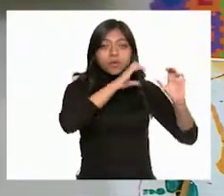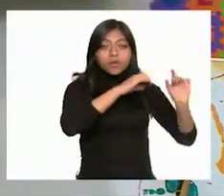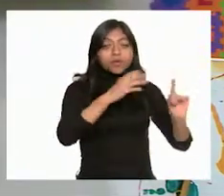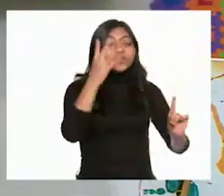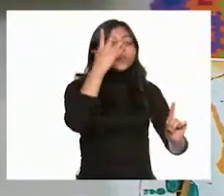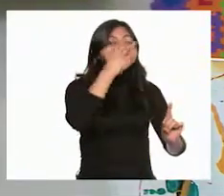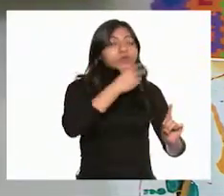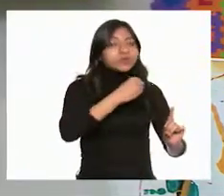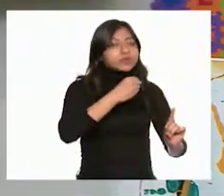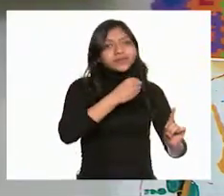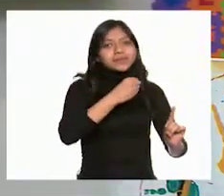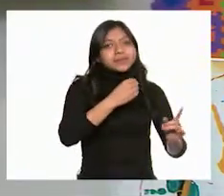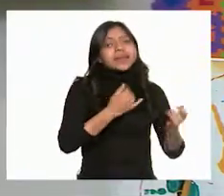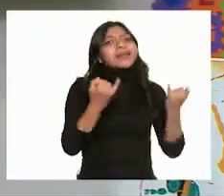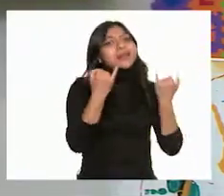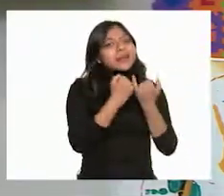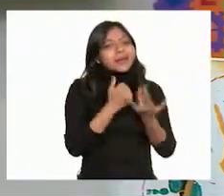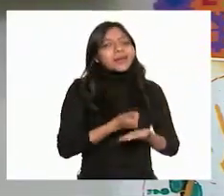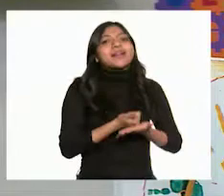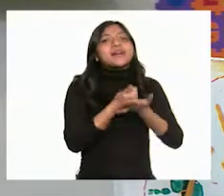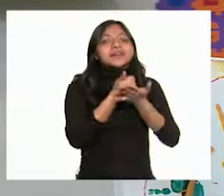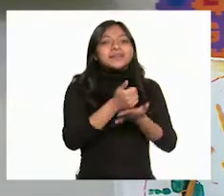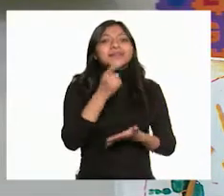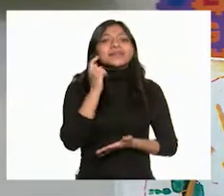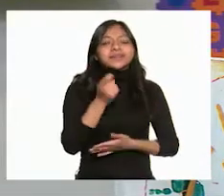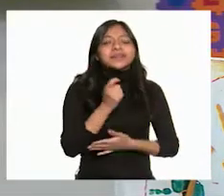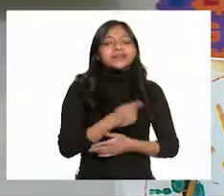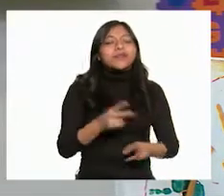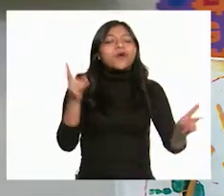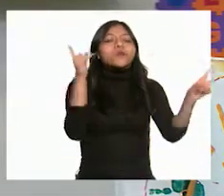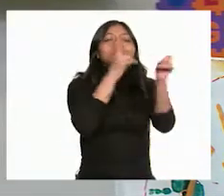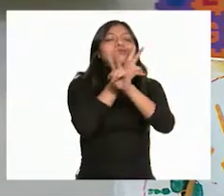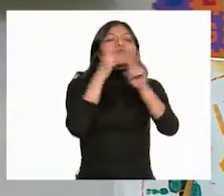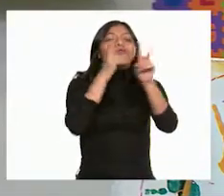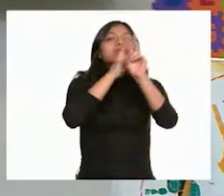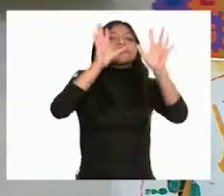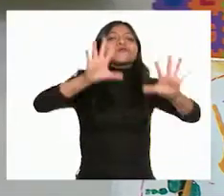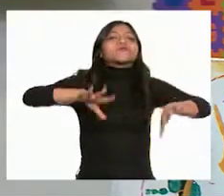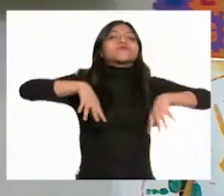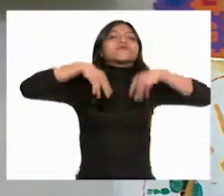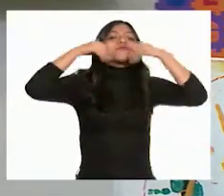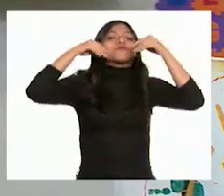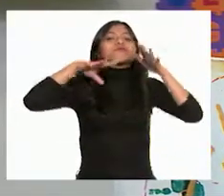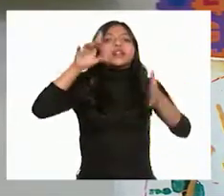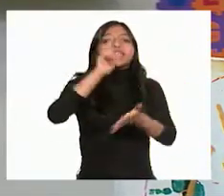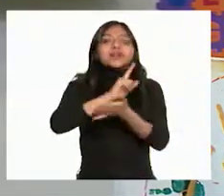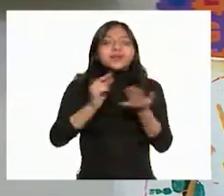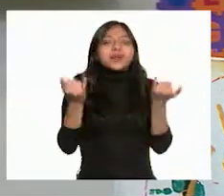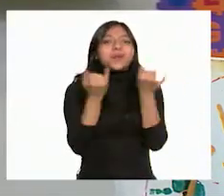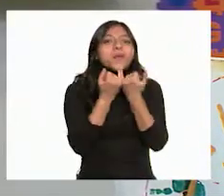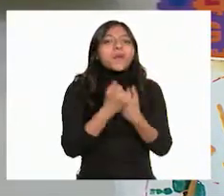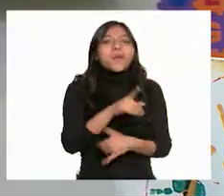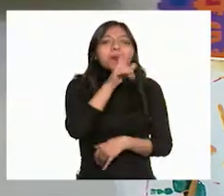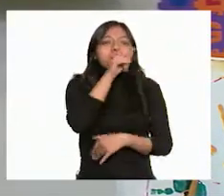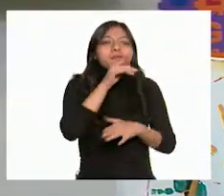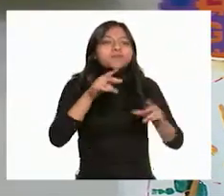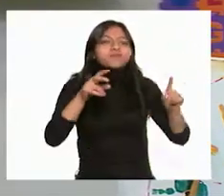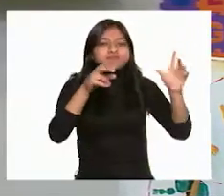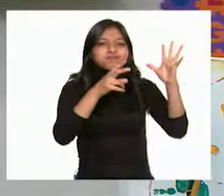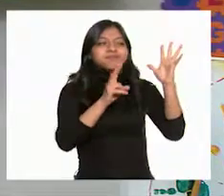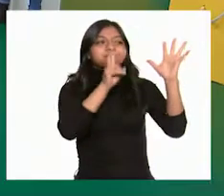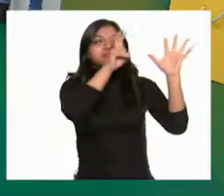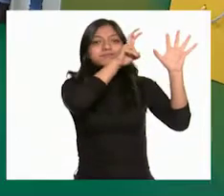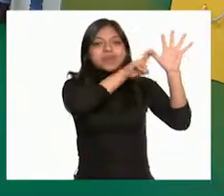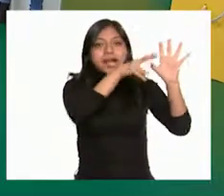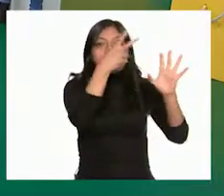se vean más bonitos sino que también favorece al aire que respiramos, a los animales que construyen sus casitas en los árboles y creo que es una